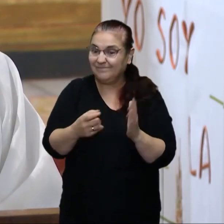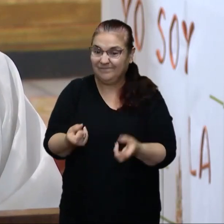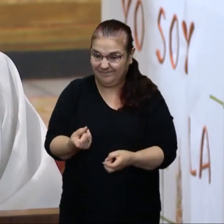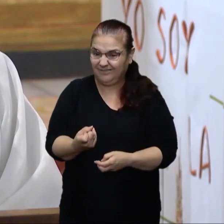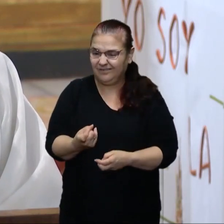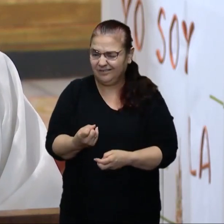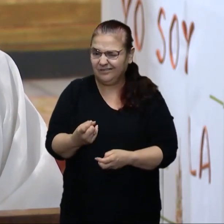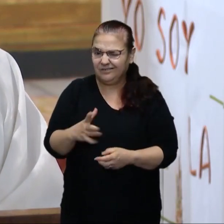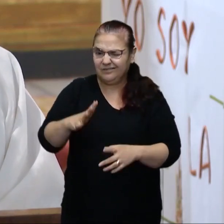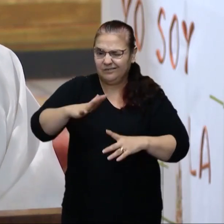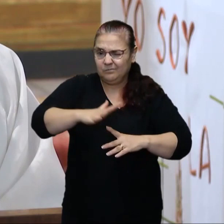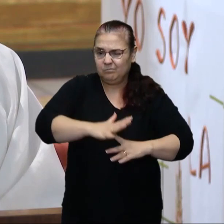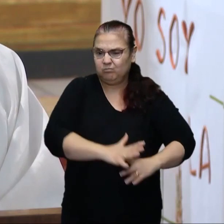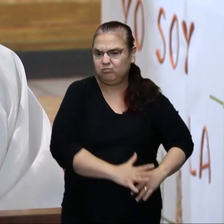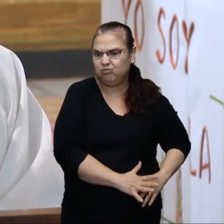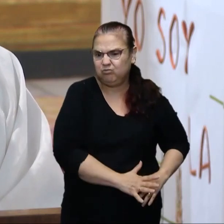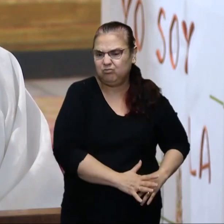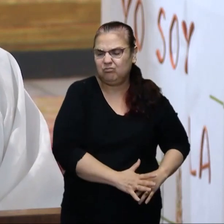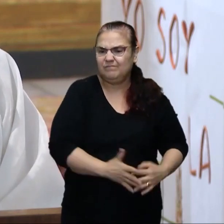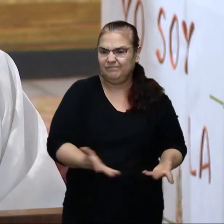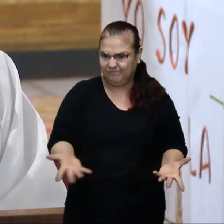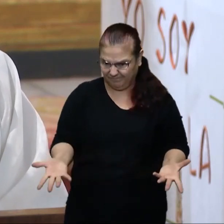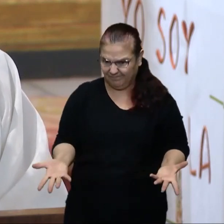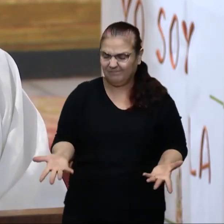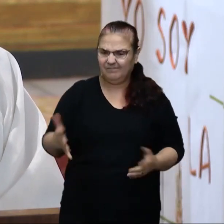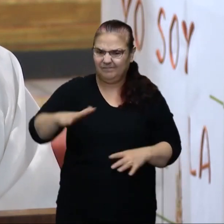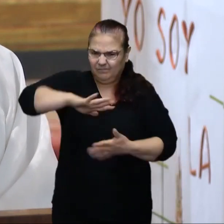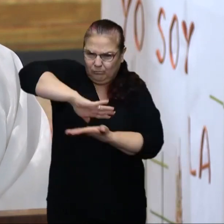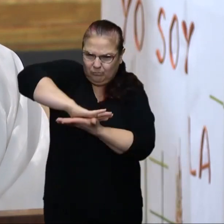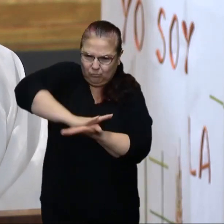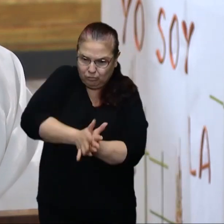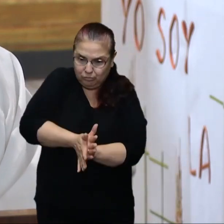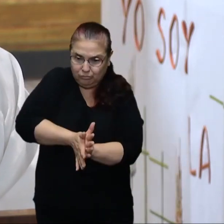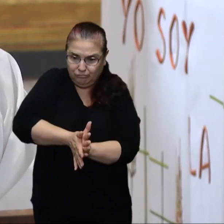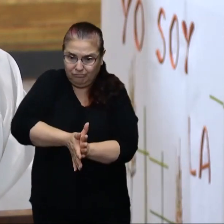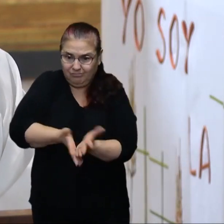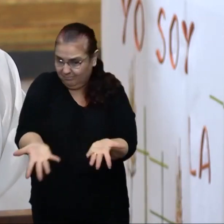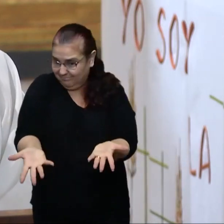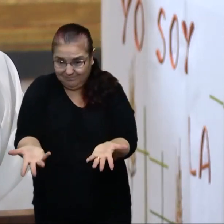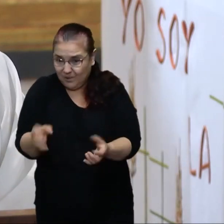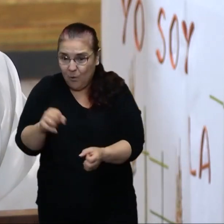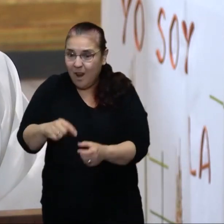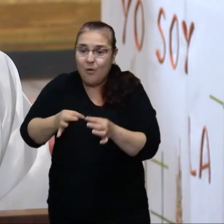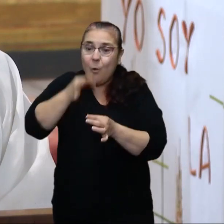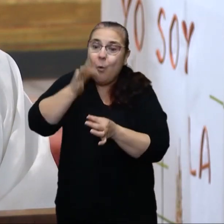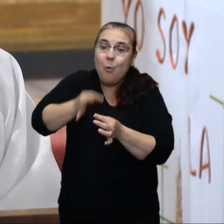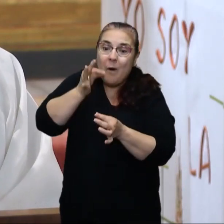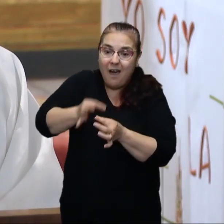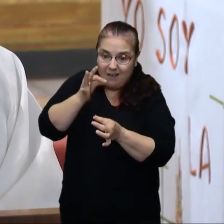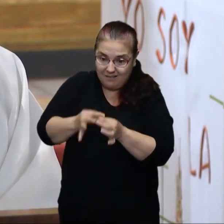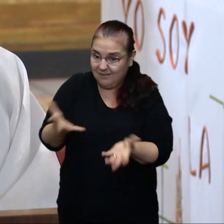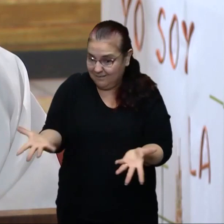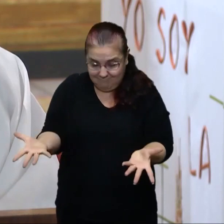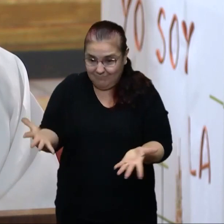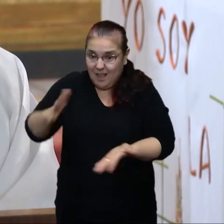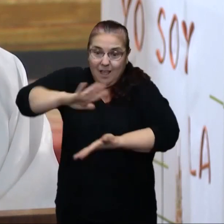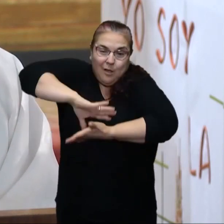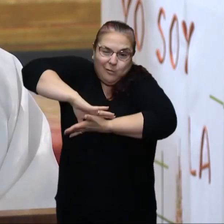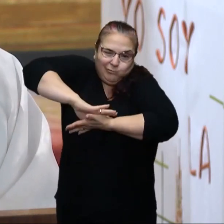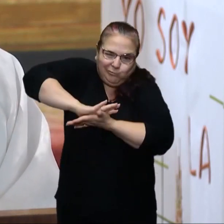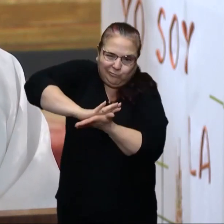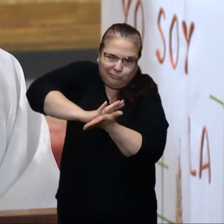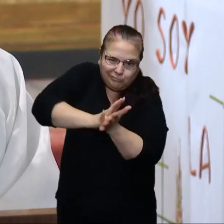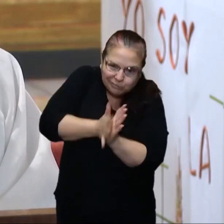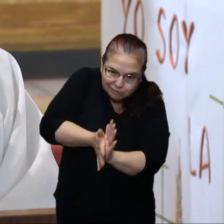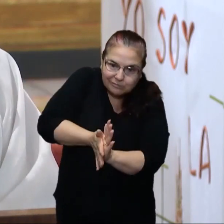veces aplastados bajo una prensa, como en racimos de uvas que son exprimidos completamente.